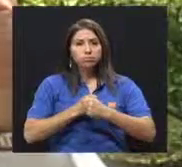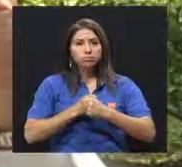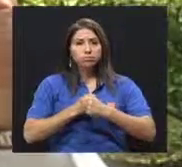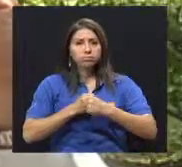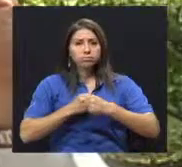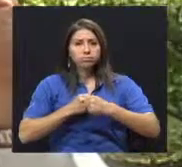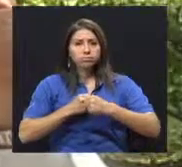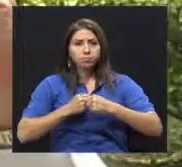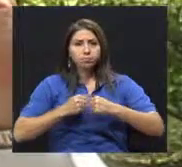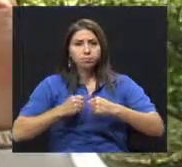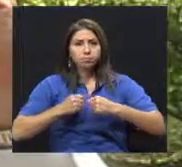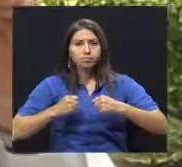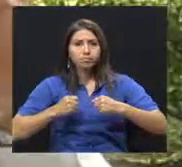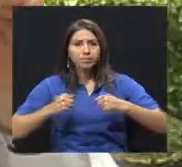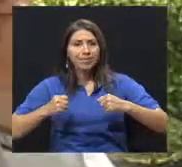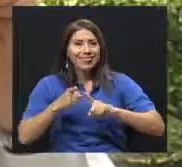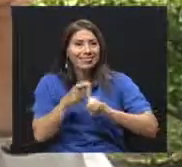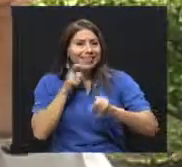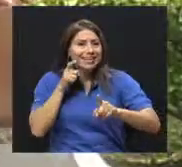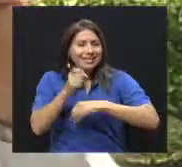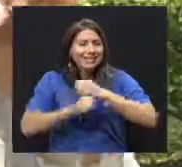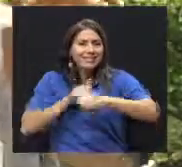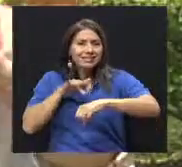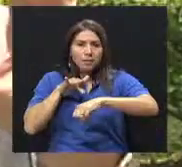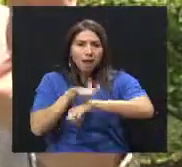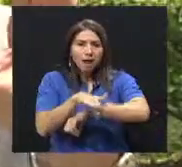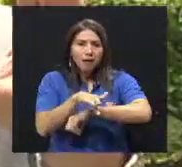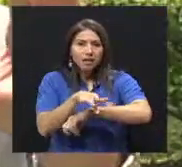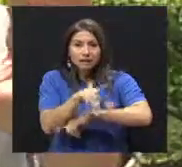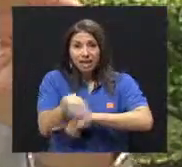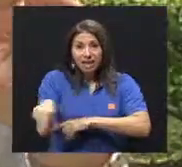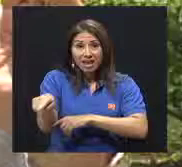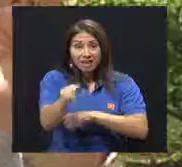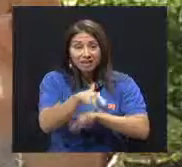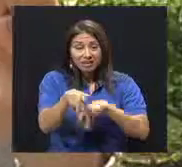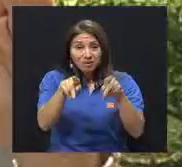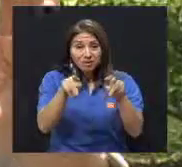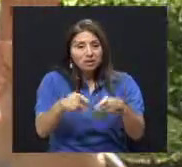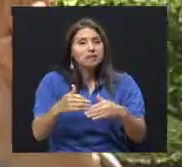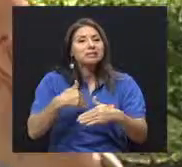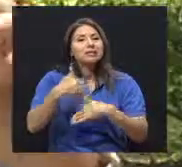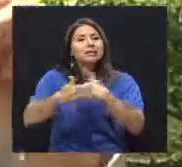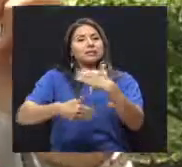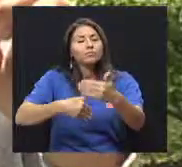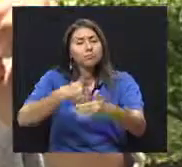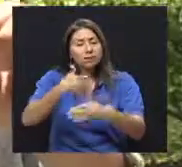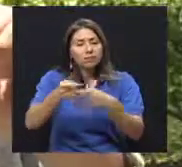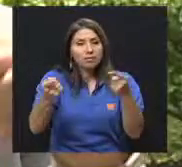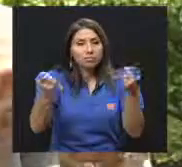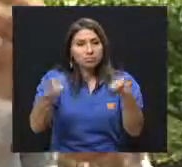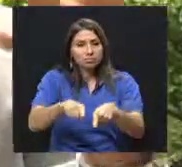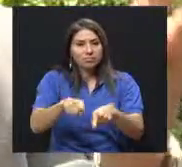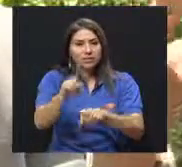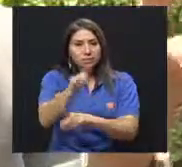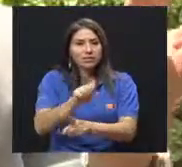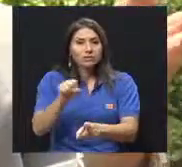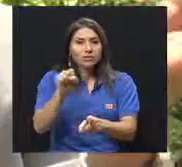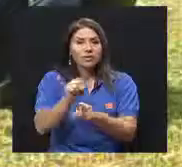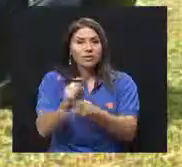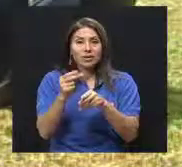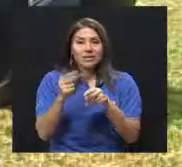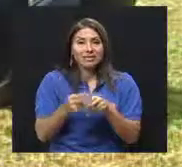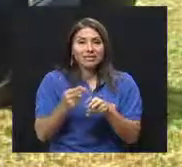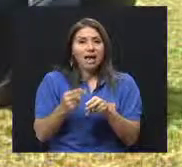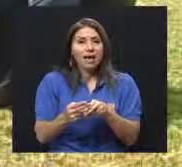este grupo van a ser invariablemente un síndrome metabólico que ya se llama, que es muy común.